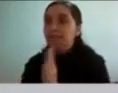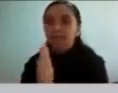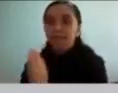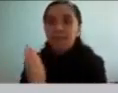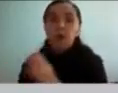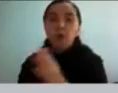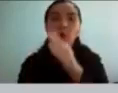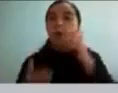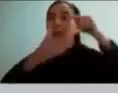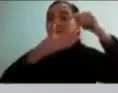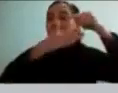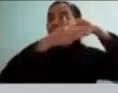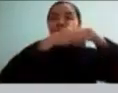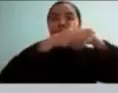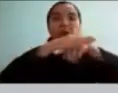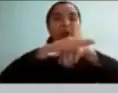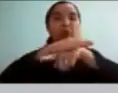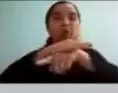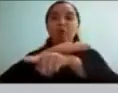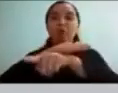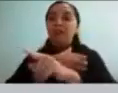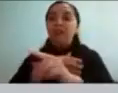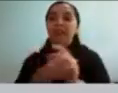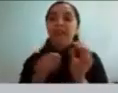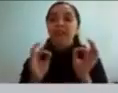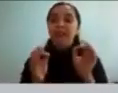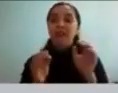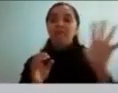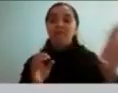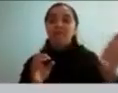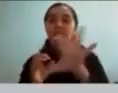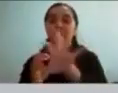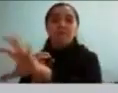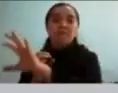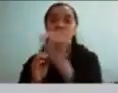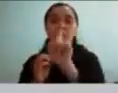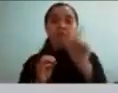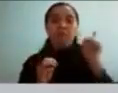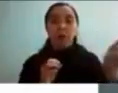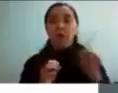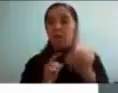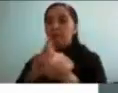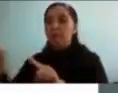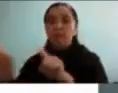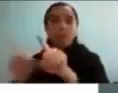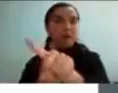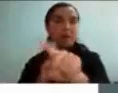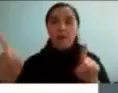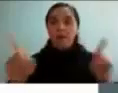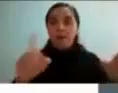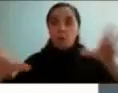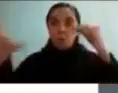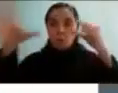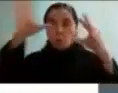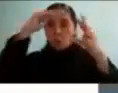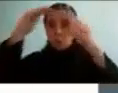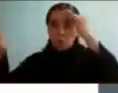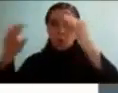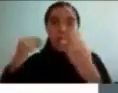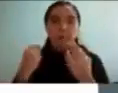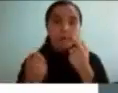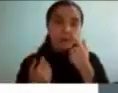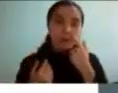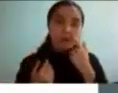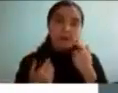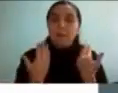suficiente de desarrollo en ningún área y también sobre este mismo tema me pasaba de que decía